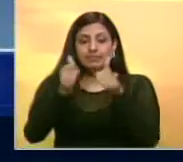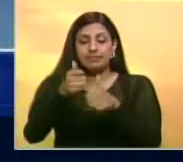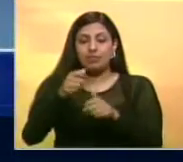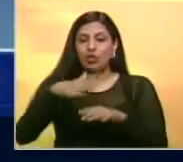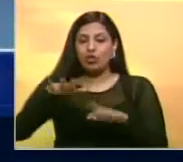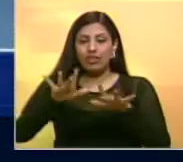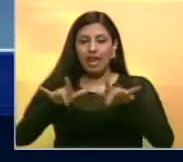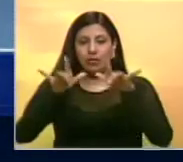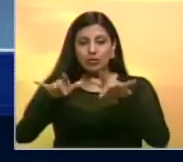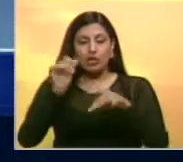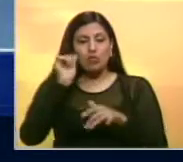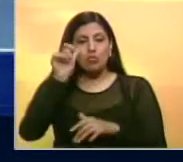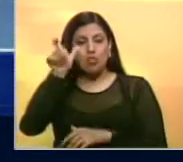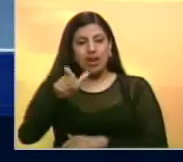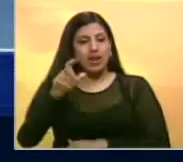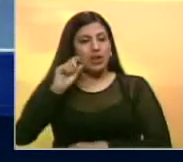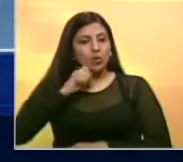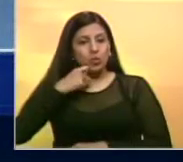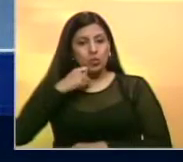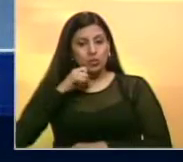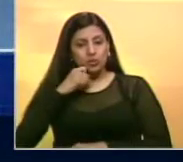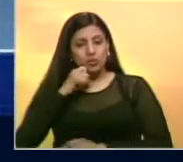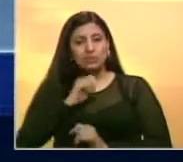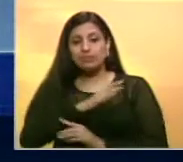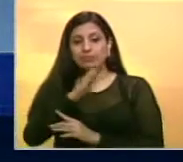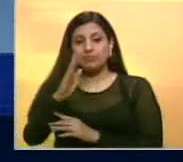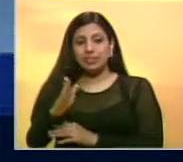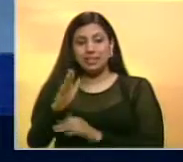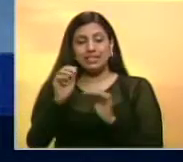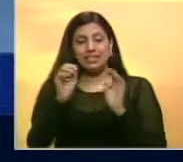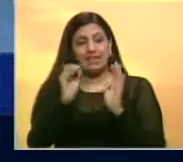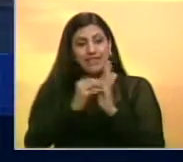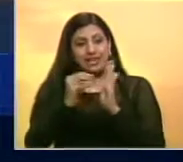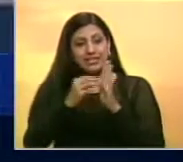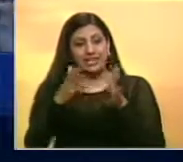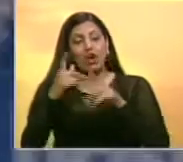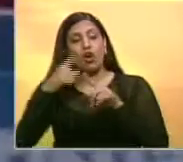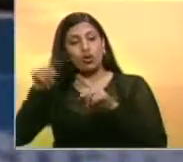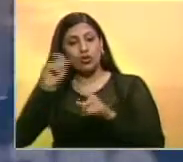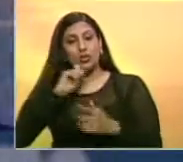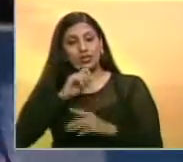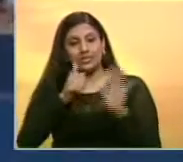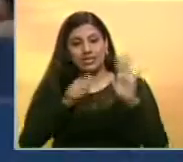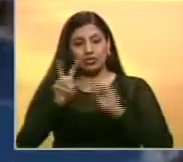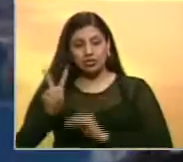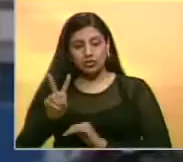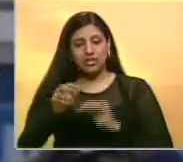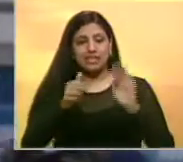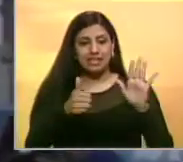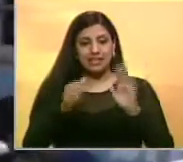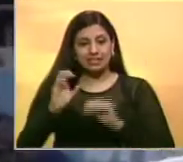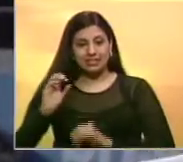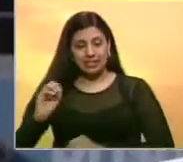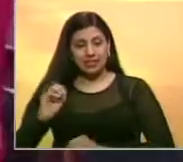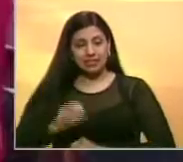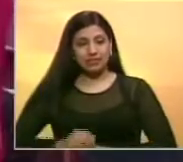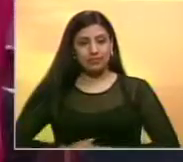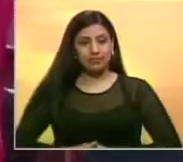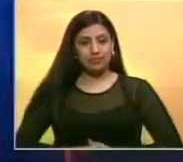australianas fue la bielorrusa Victoria Azarenka quien superó en sets corridos a la rusa Elena Vesnina por 6-2 y 6-0